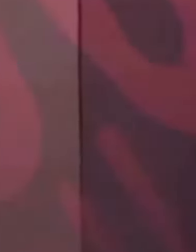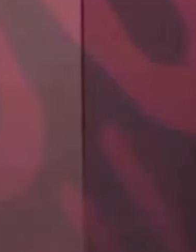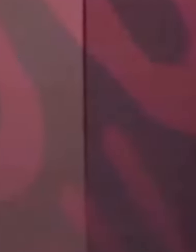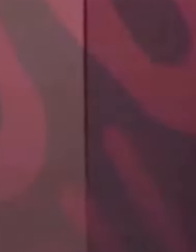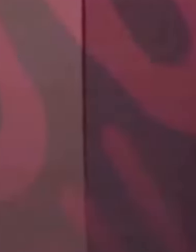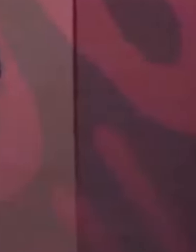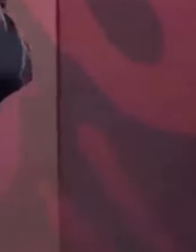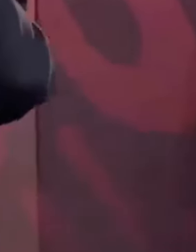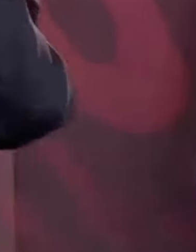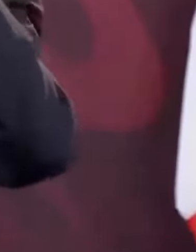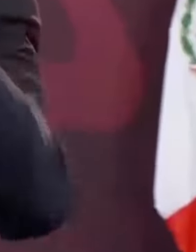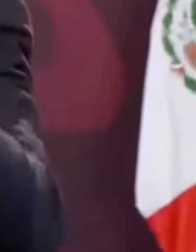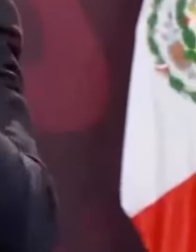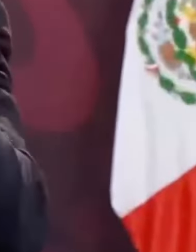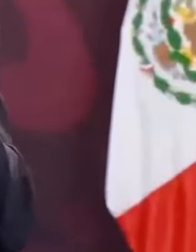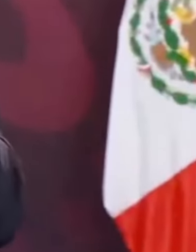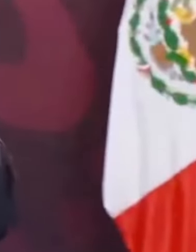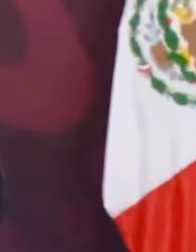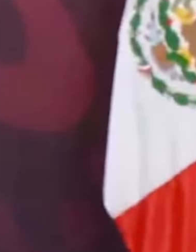no, no, no,